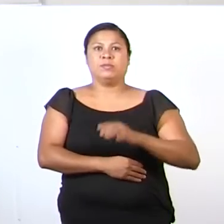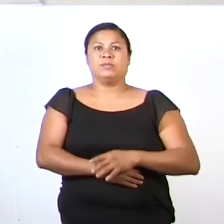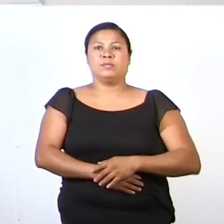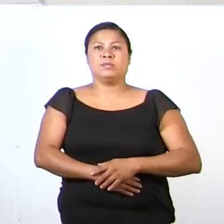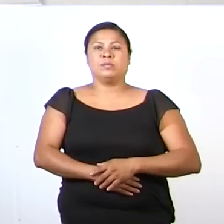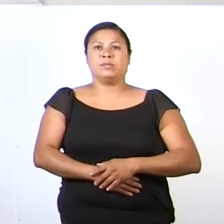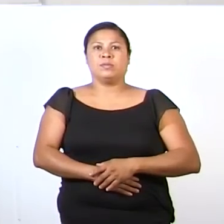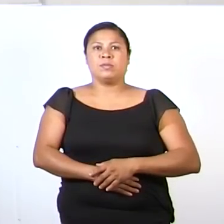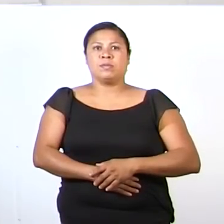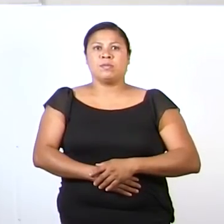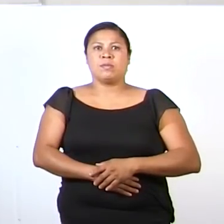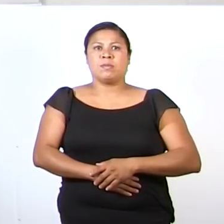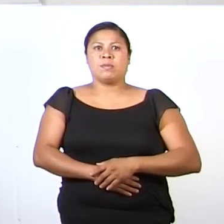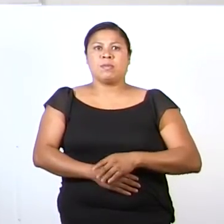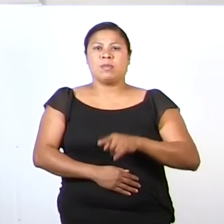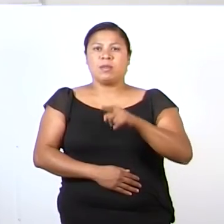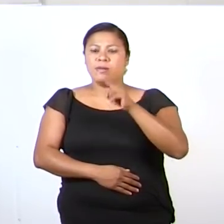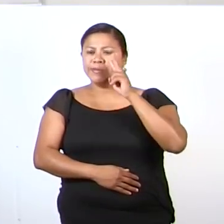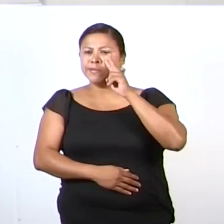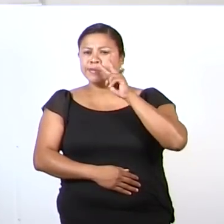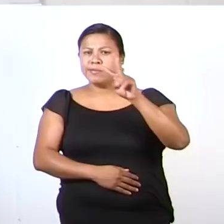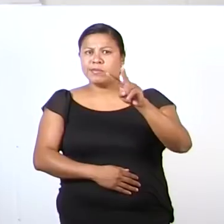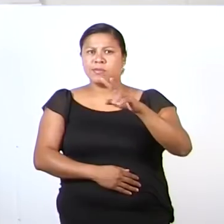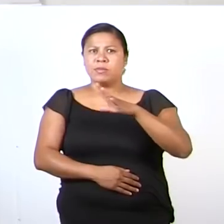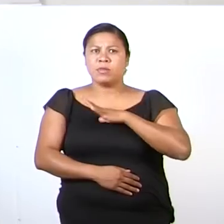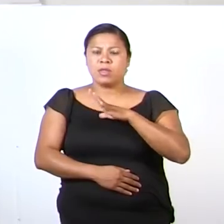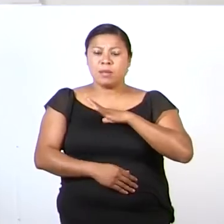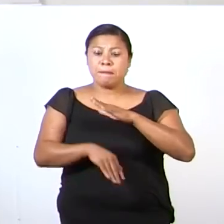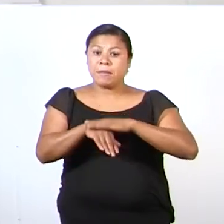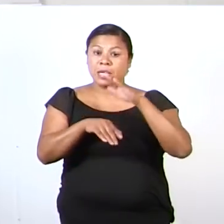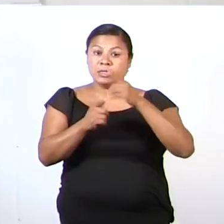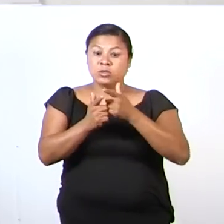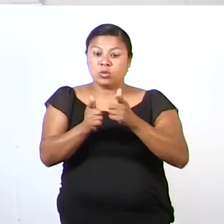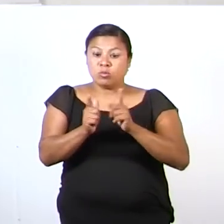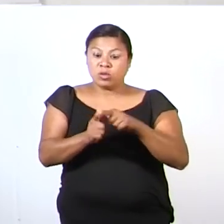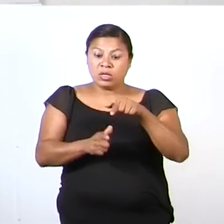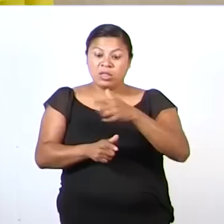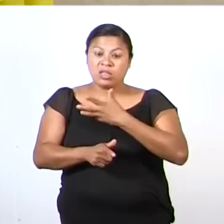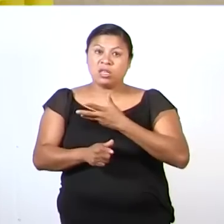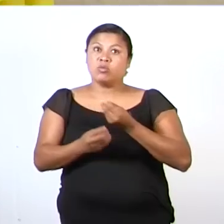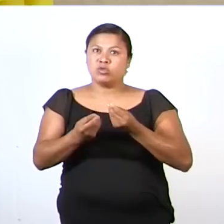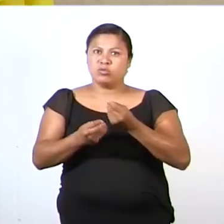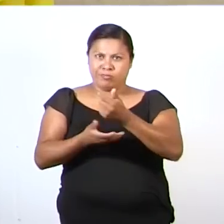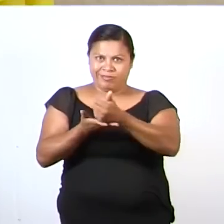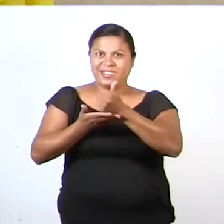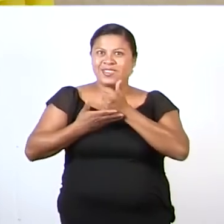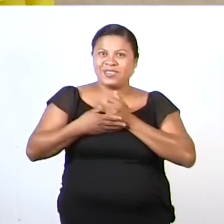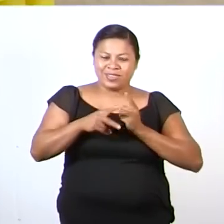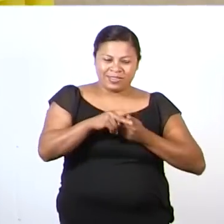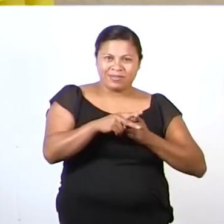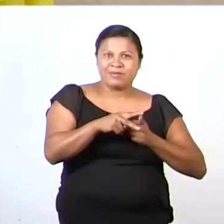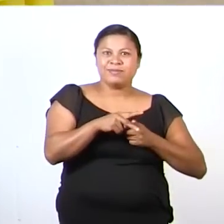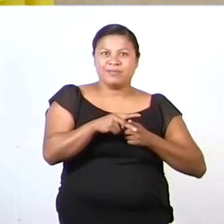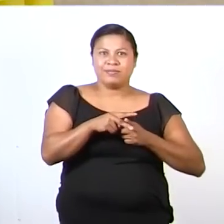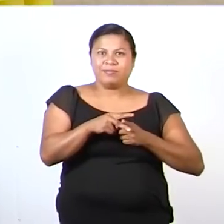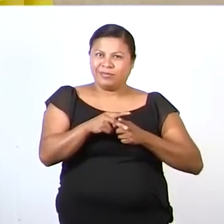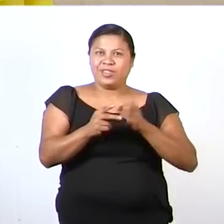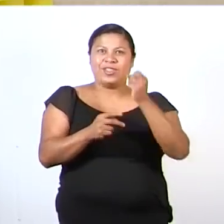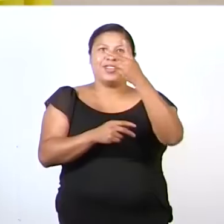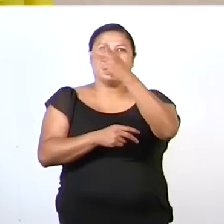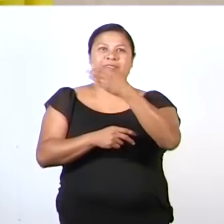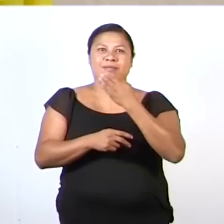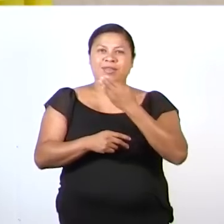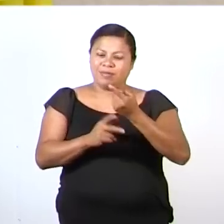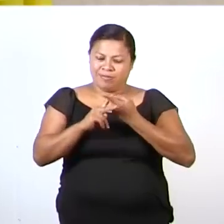Esta de acá tiene más elementos. ¿Me ayudas a contarlos? Perfecto.